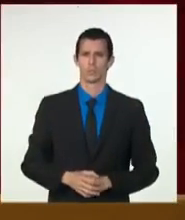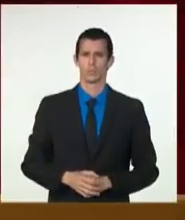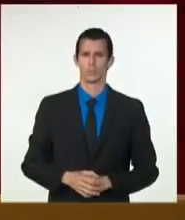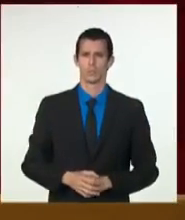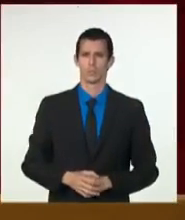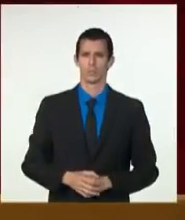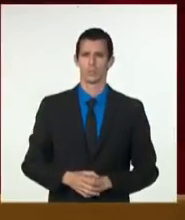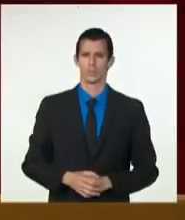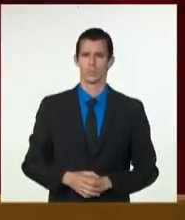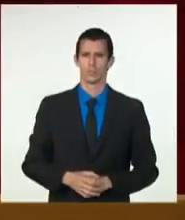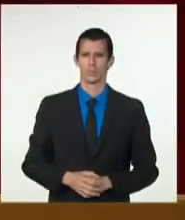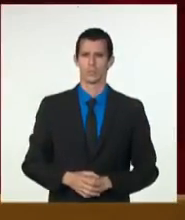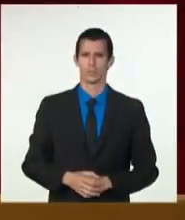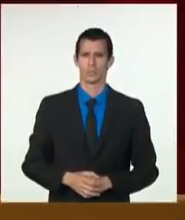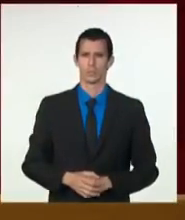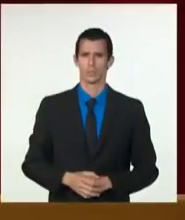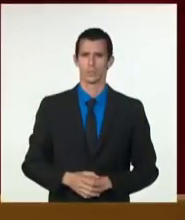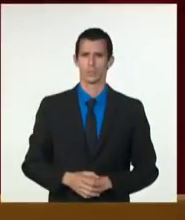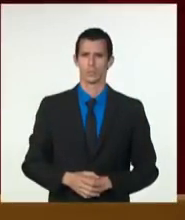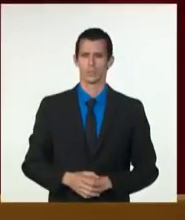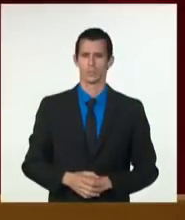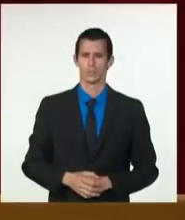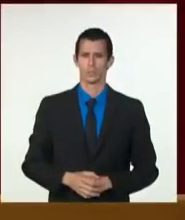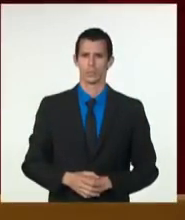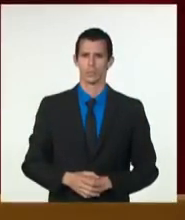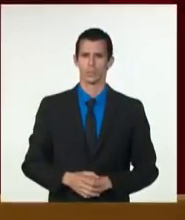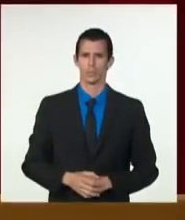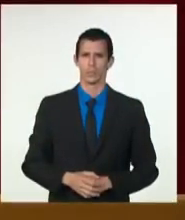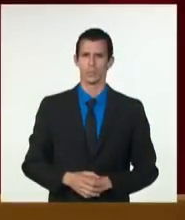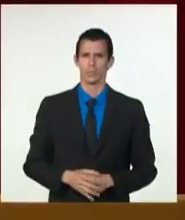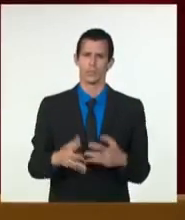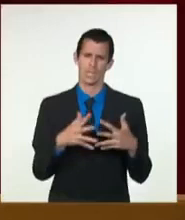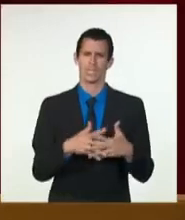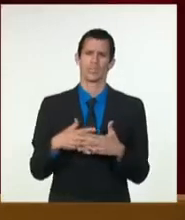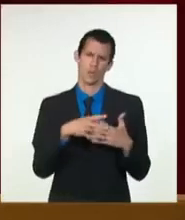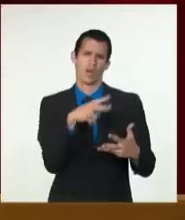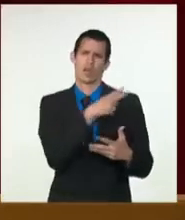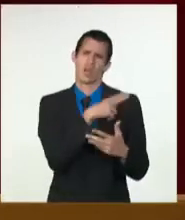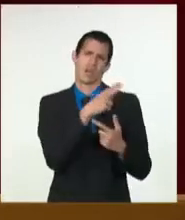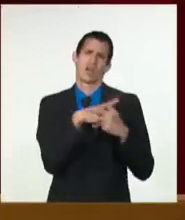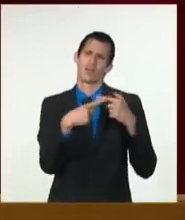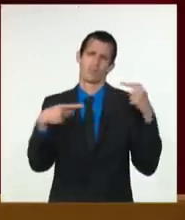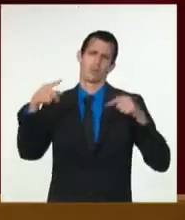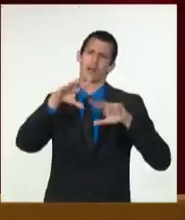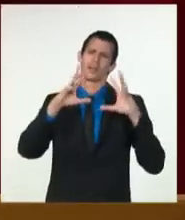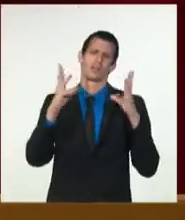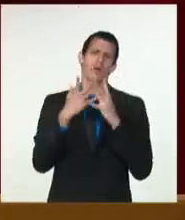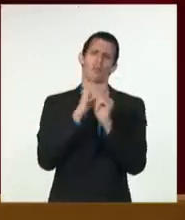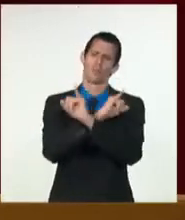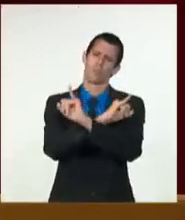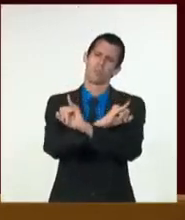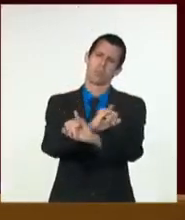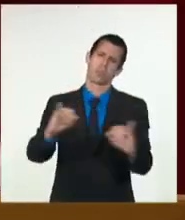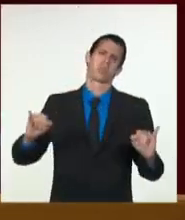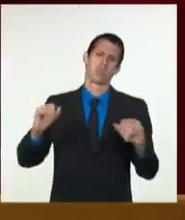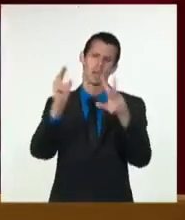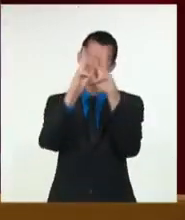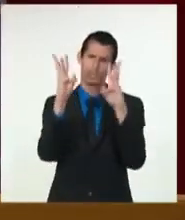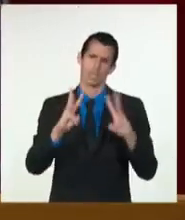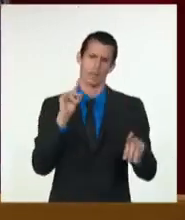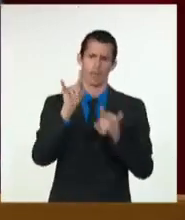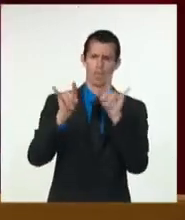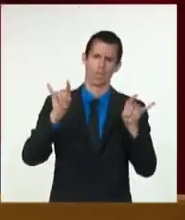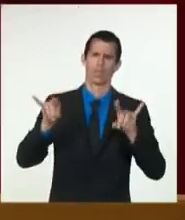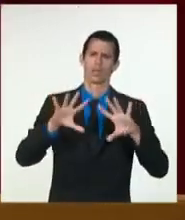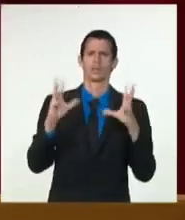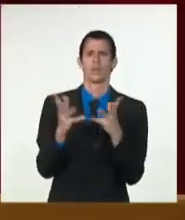dominio sobre los medios de comunicación y está convencido de que tiene la capacidad de engañar a la opinión pública, sobre todo la de